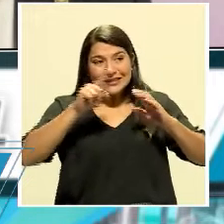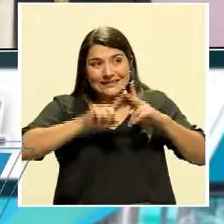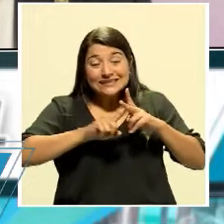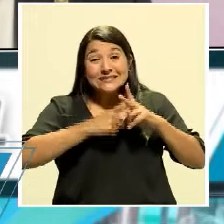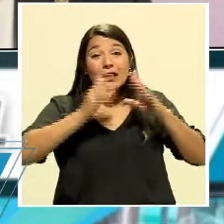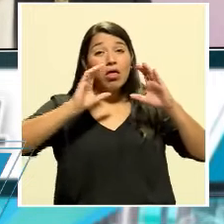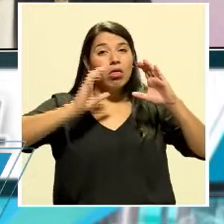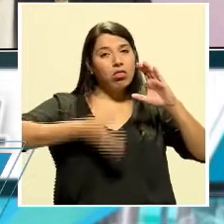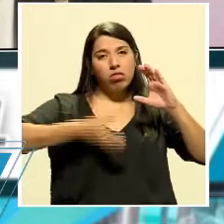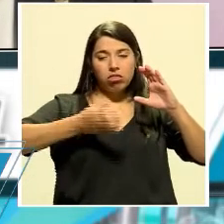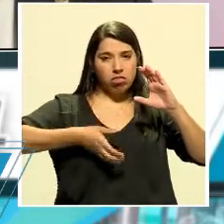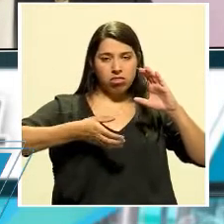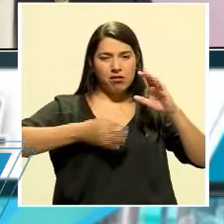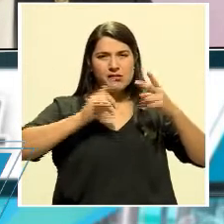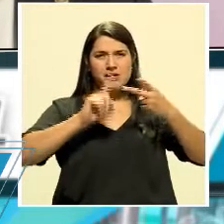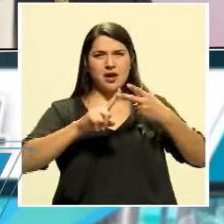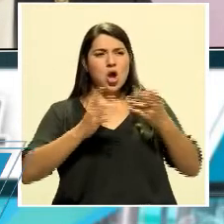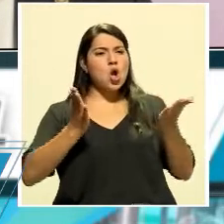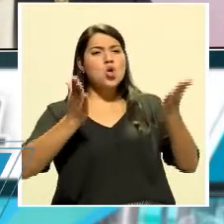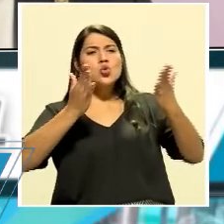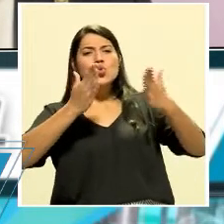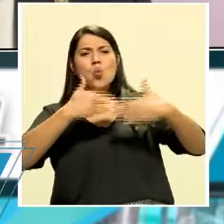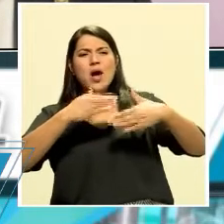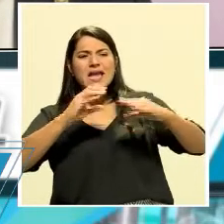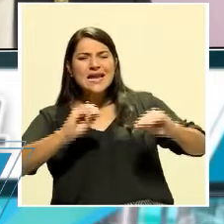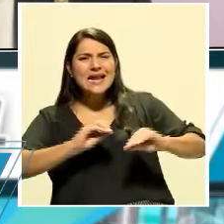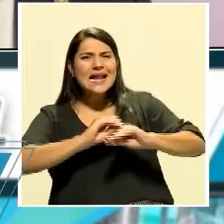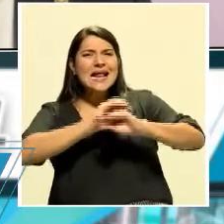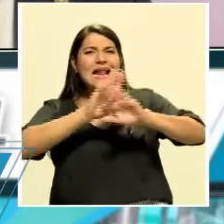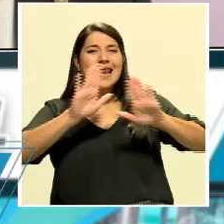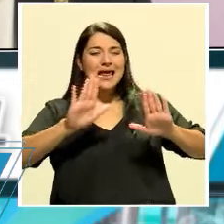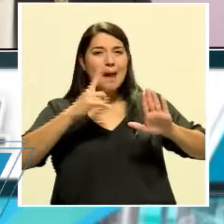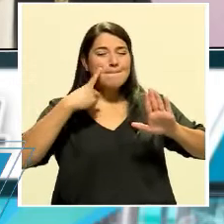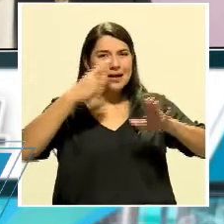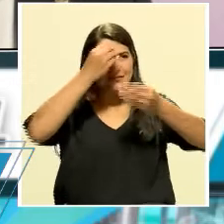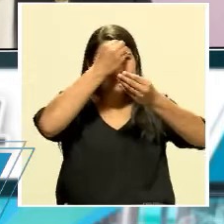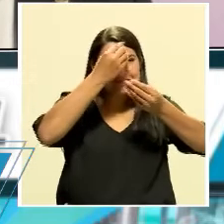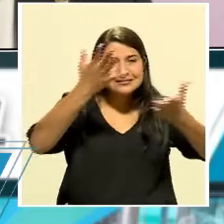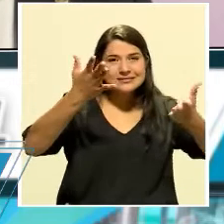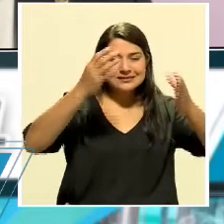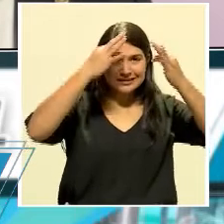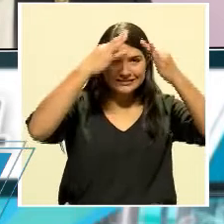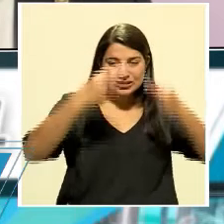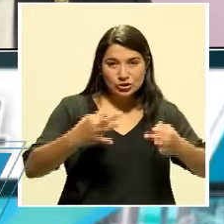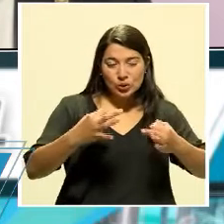¿Falta transparencia al comunicar las decisiones?